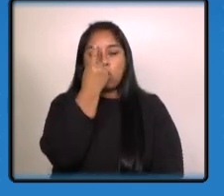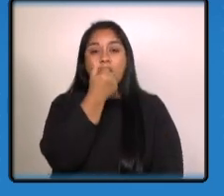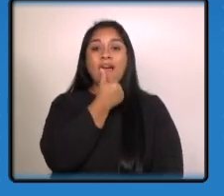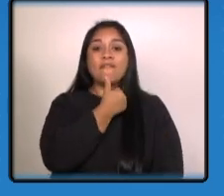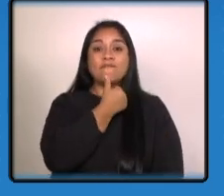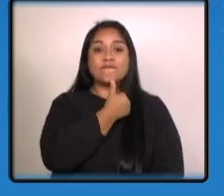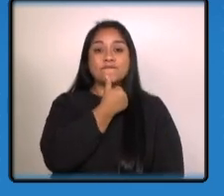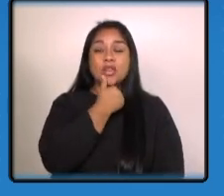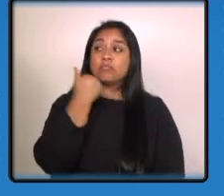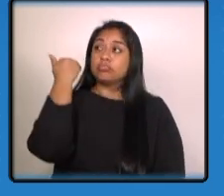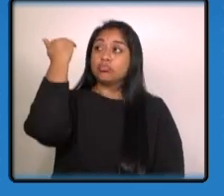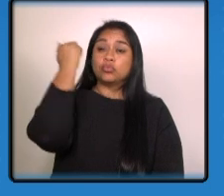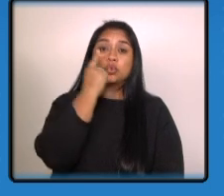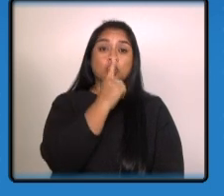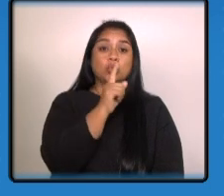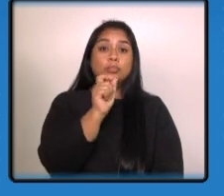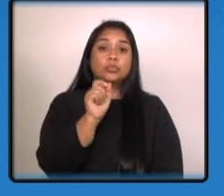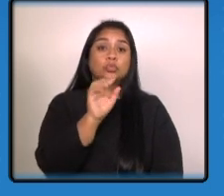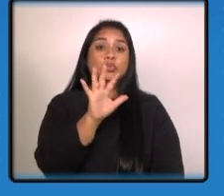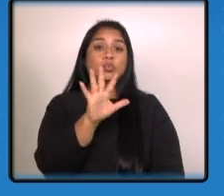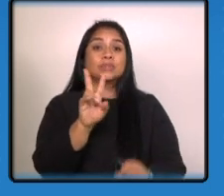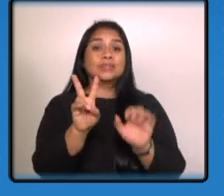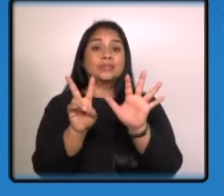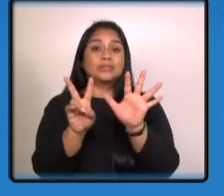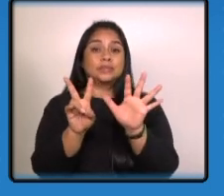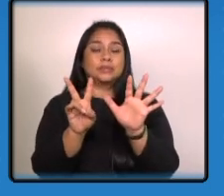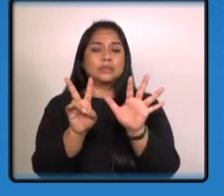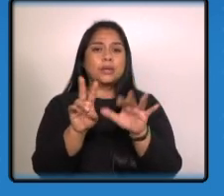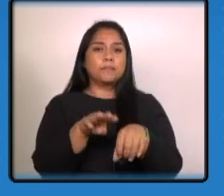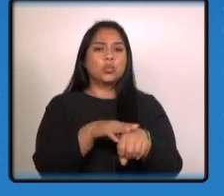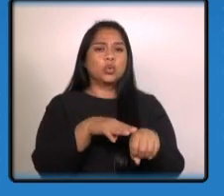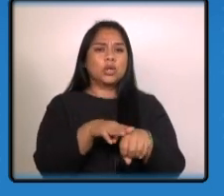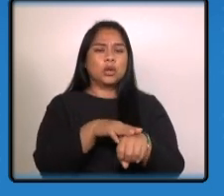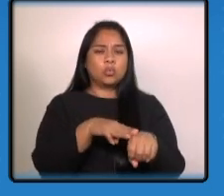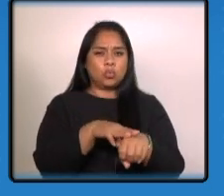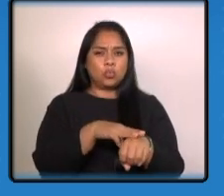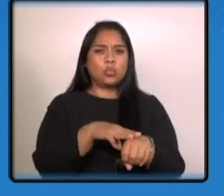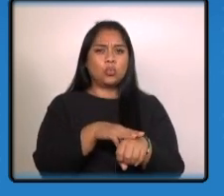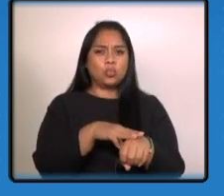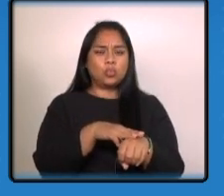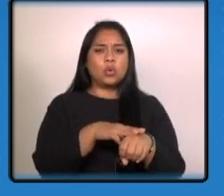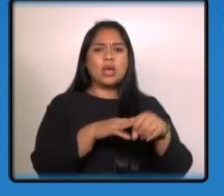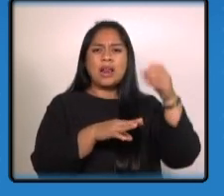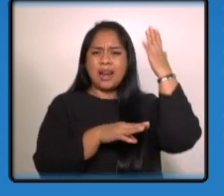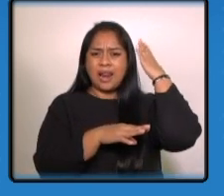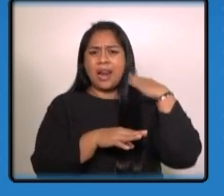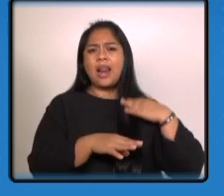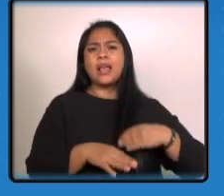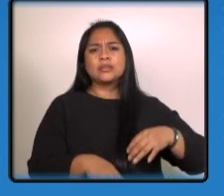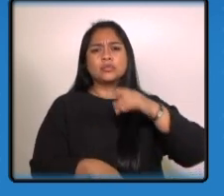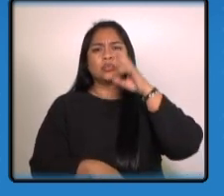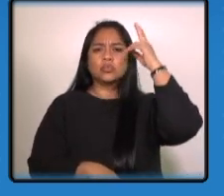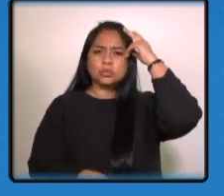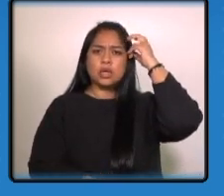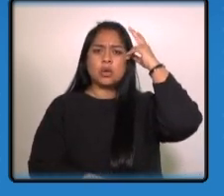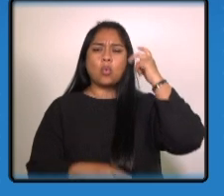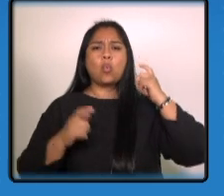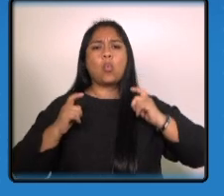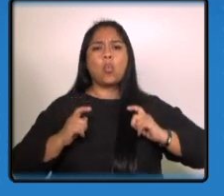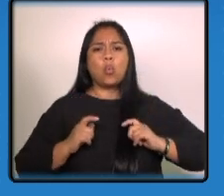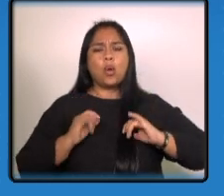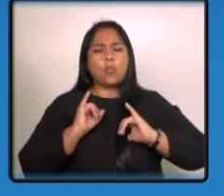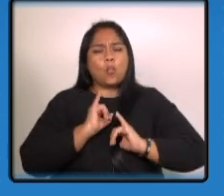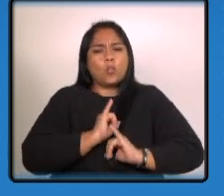café estatura 1 metro 57 centímetros tez moreno oscuro cabello lacio negro complexión